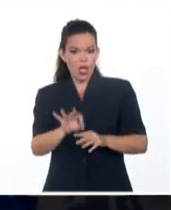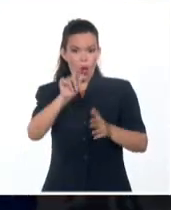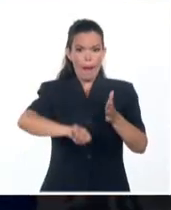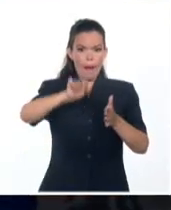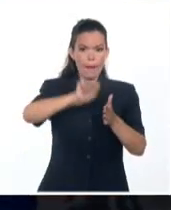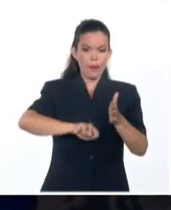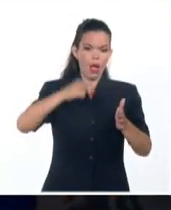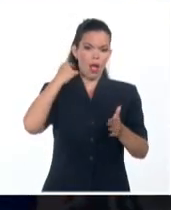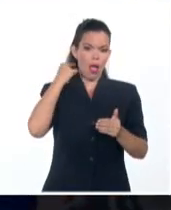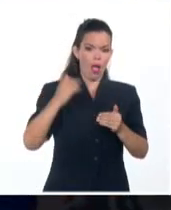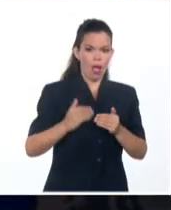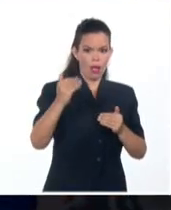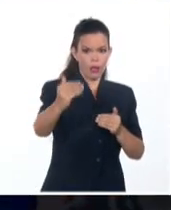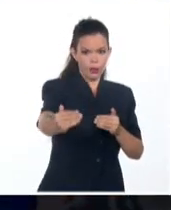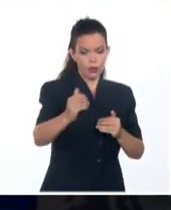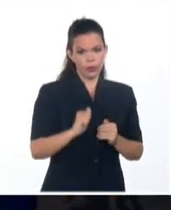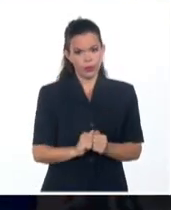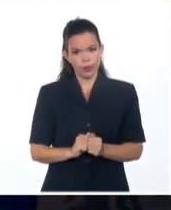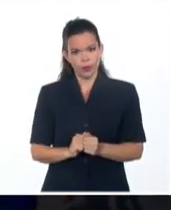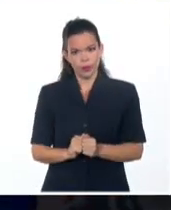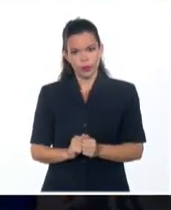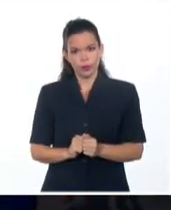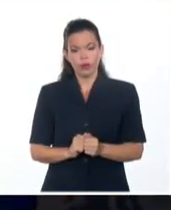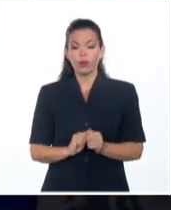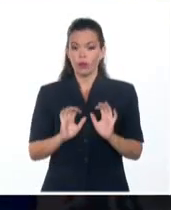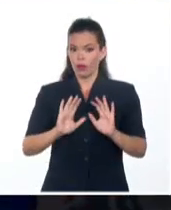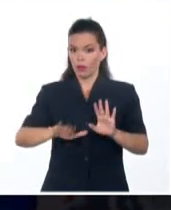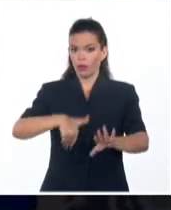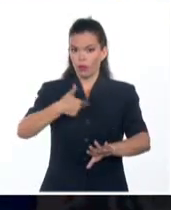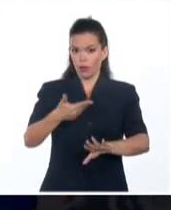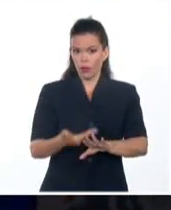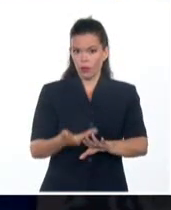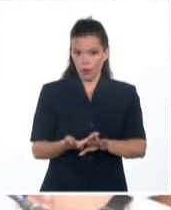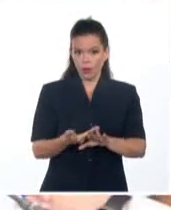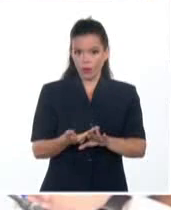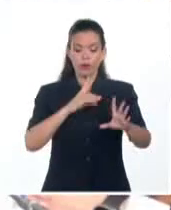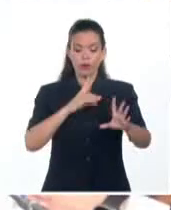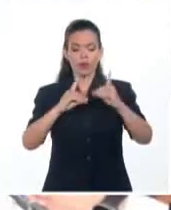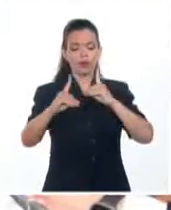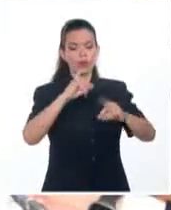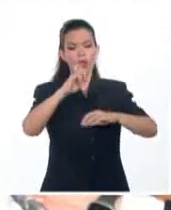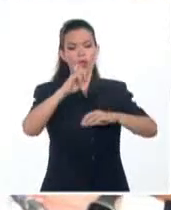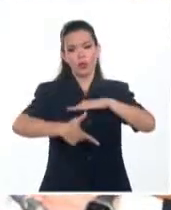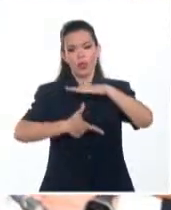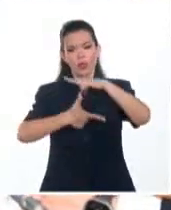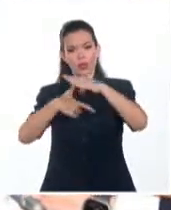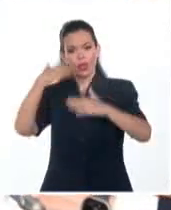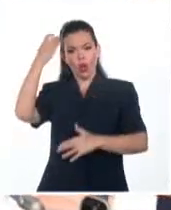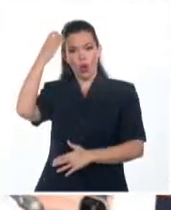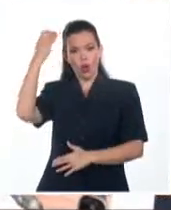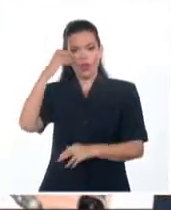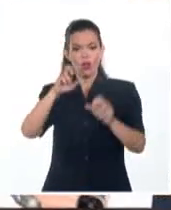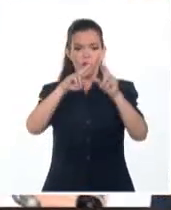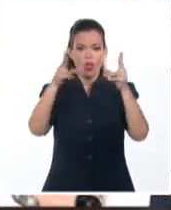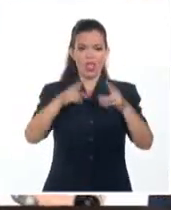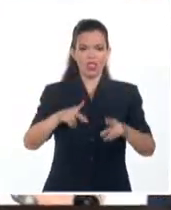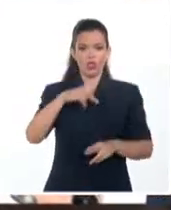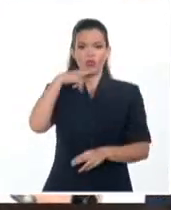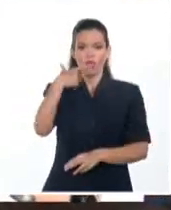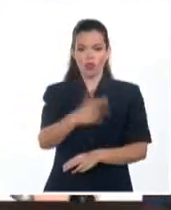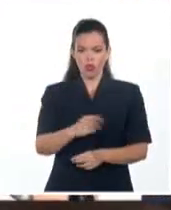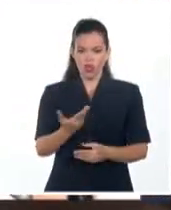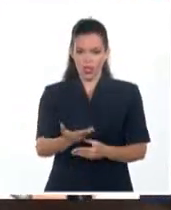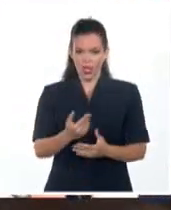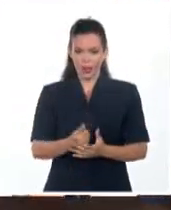Previamente el jefe de gobierno cubano intercambió con el vicepresidente del gobierno de la Federación de Rusia, Dmitry Chernichenko.